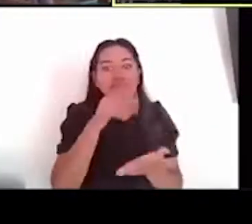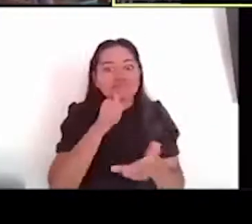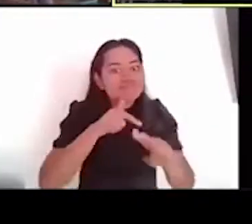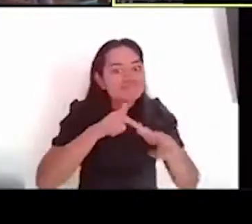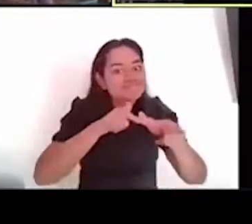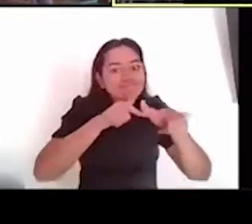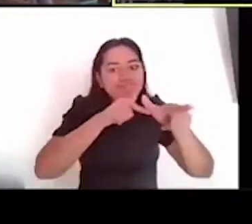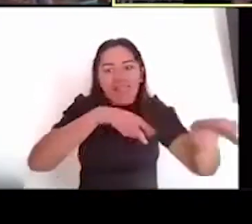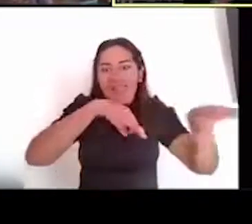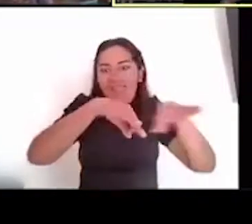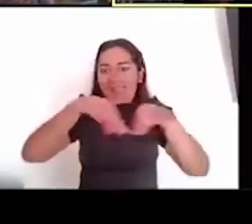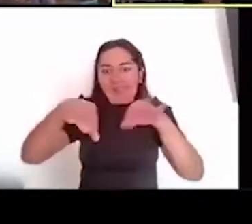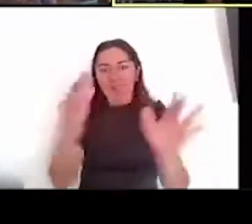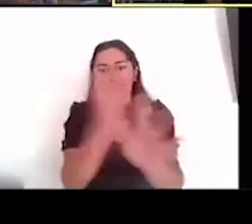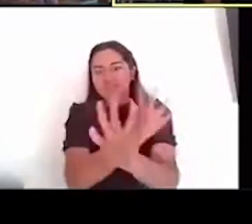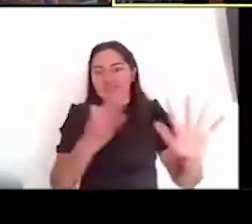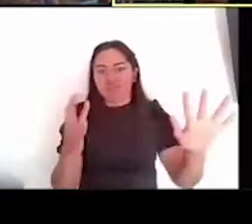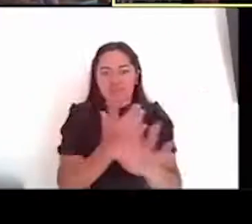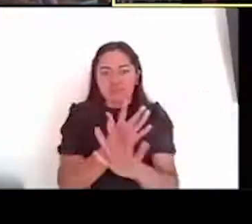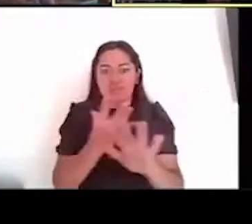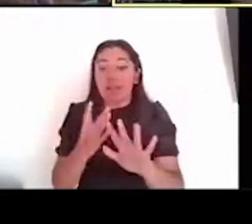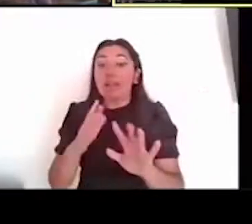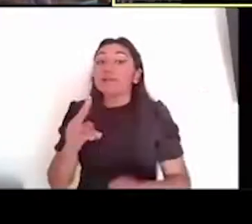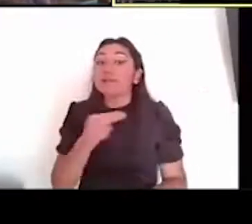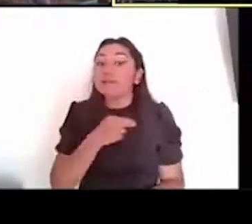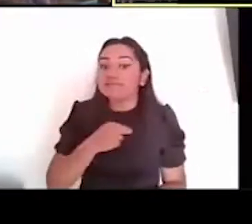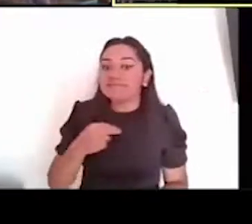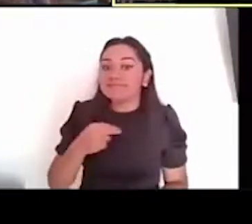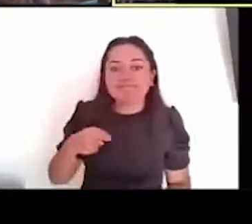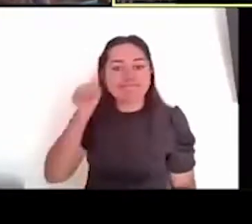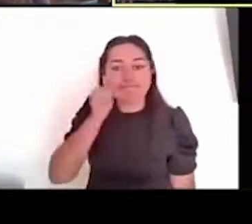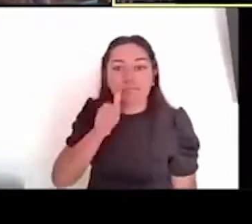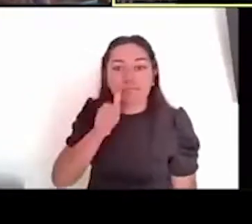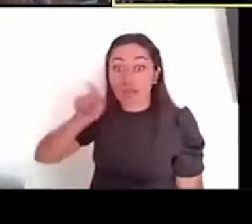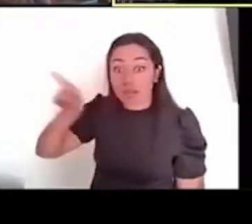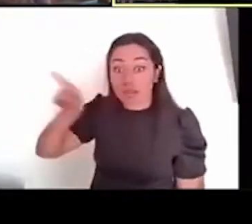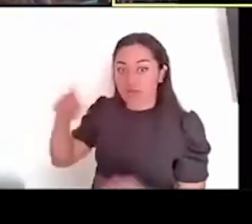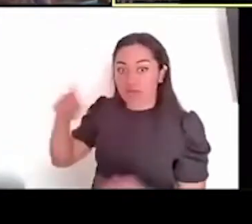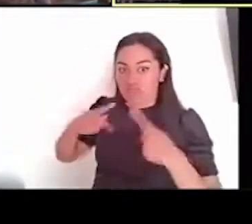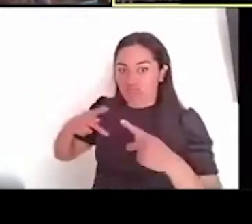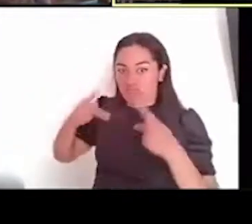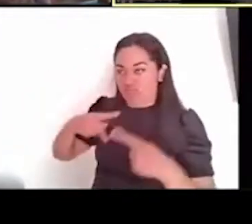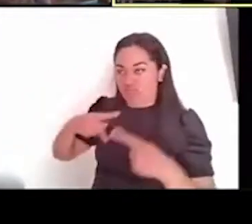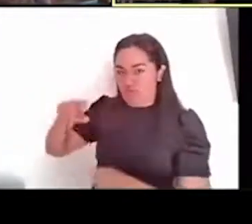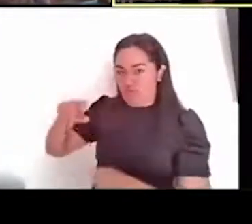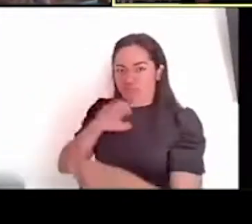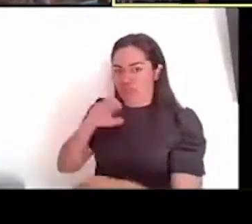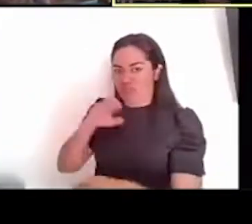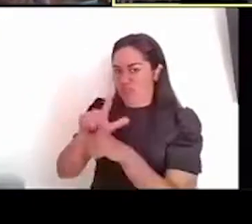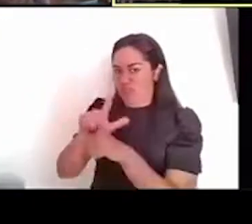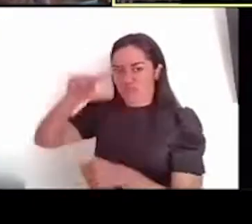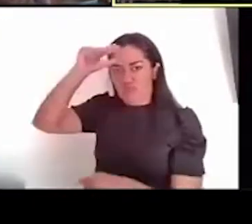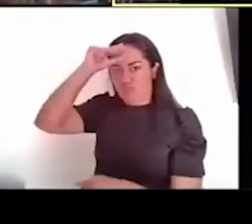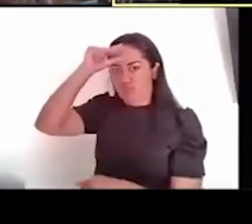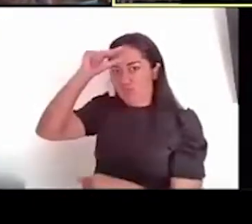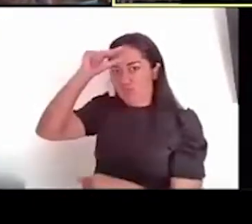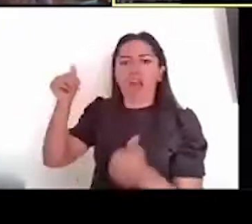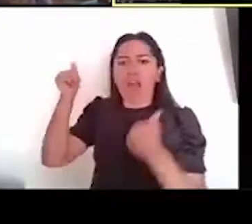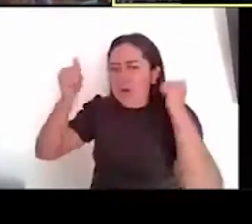tenemos, contamos mucho, nos asesoramos mucho con, con especialistas, no únicamente arqueólogos, porque finalmente,